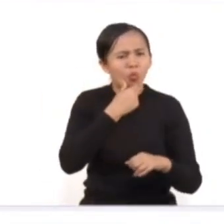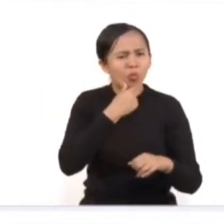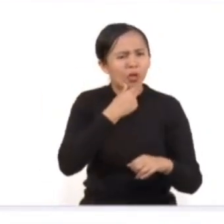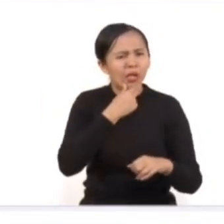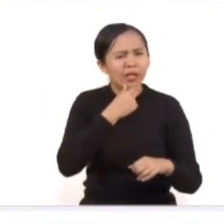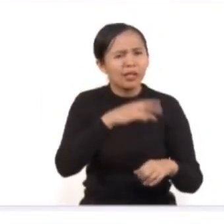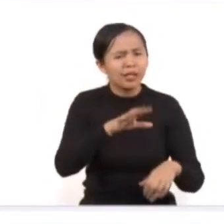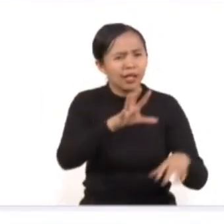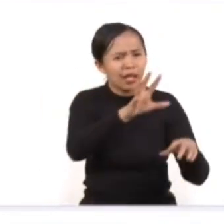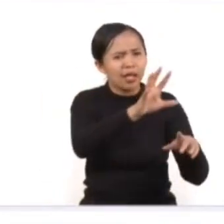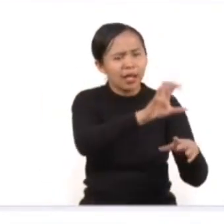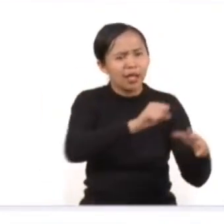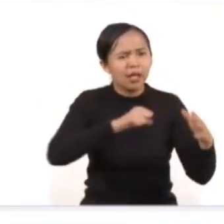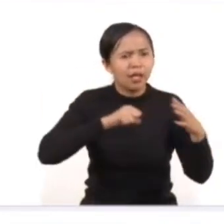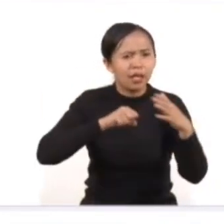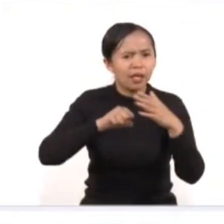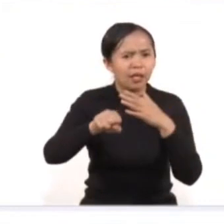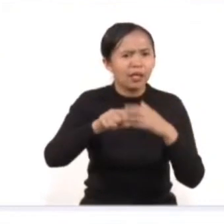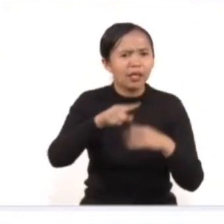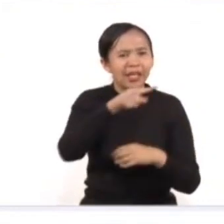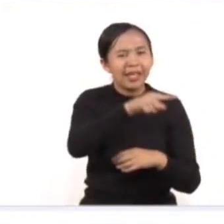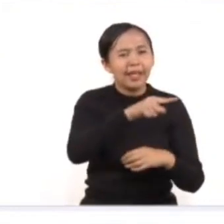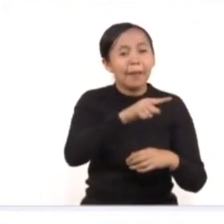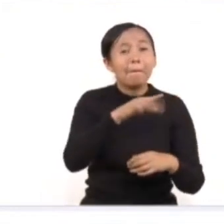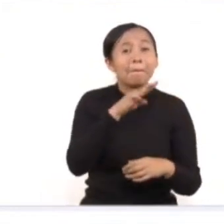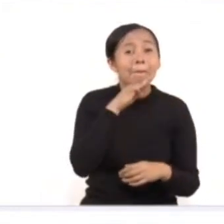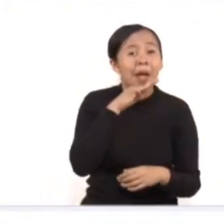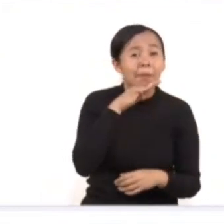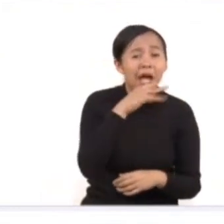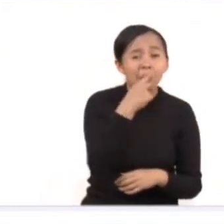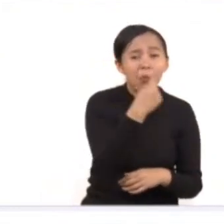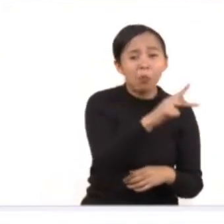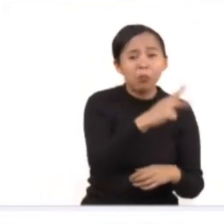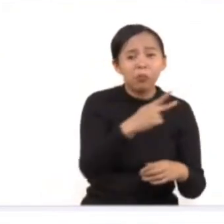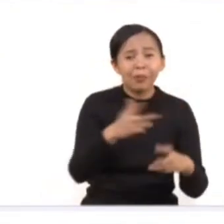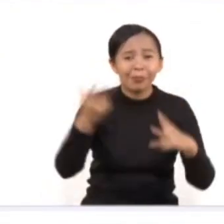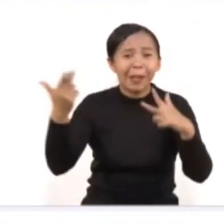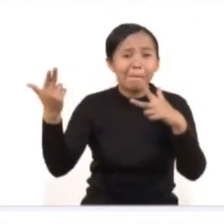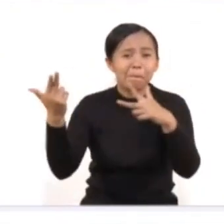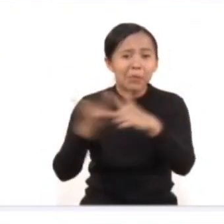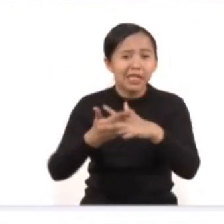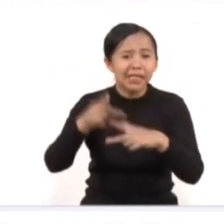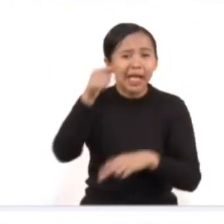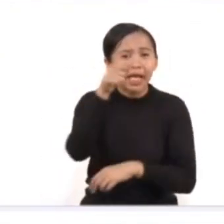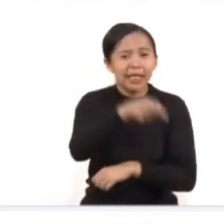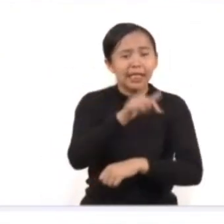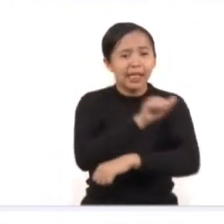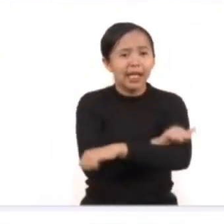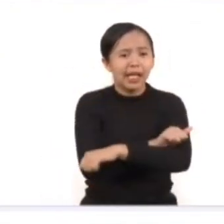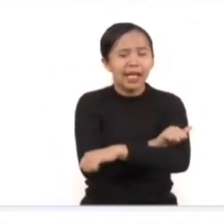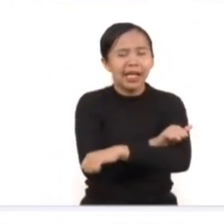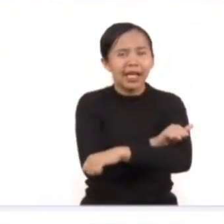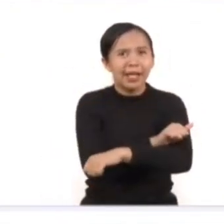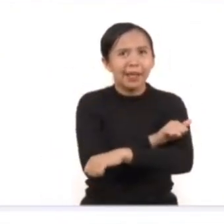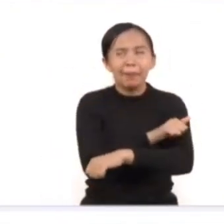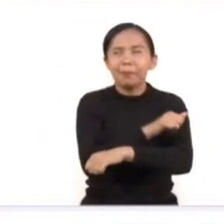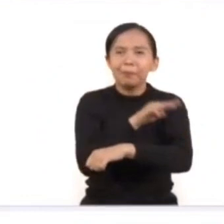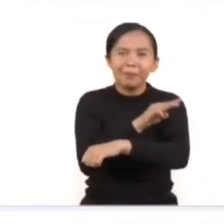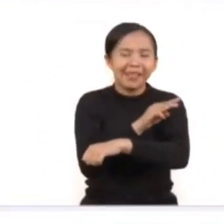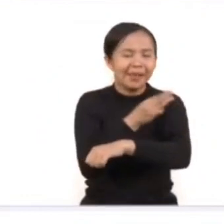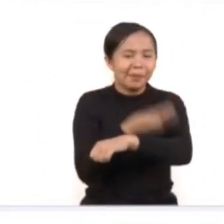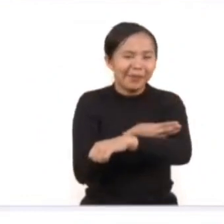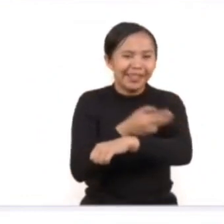quien privó de la vida a su madre adulta mayor en el mes de marzo en la alcaldía Miguel Hidalgo.